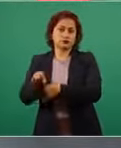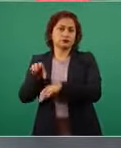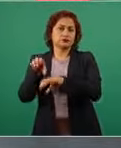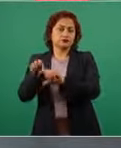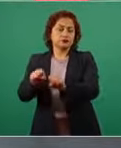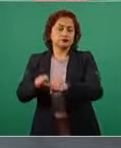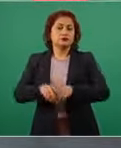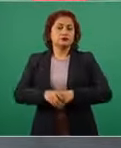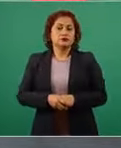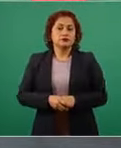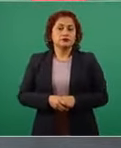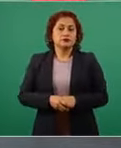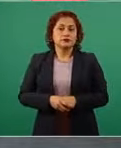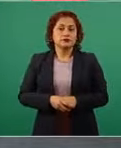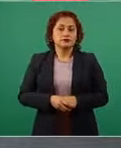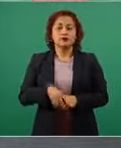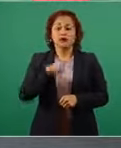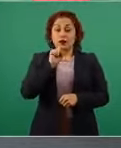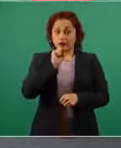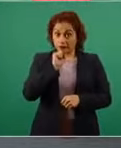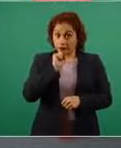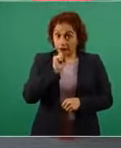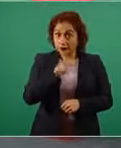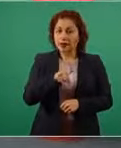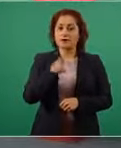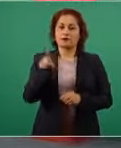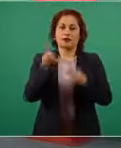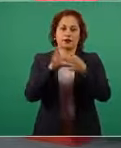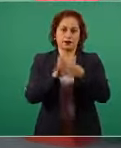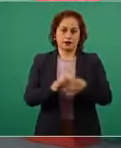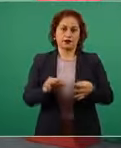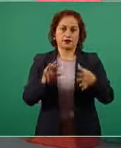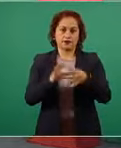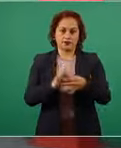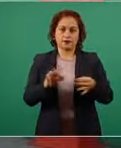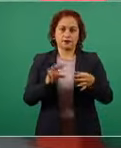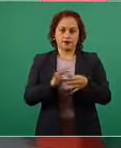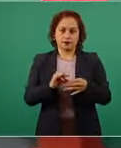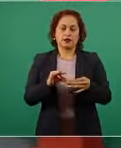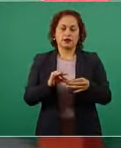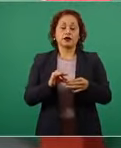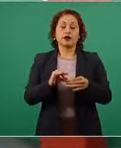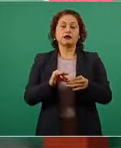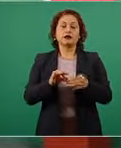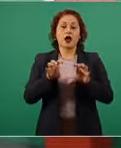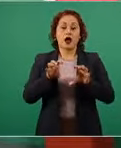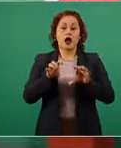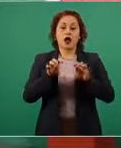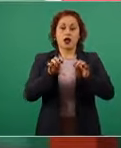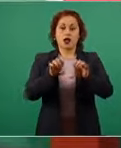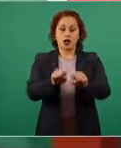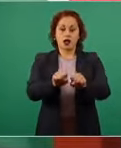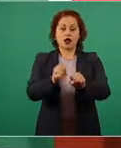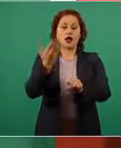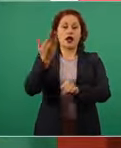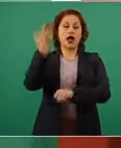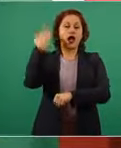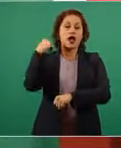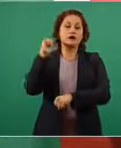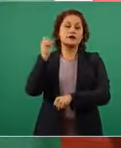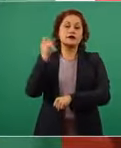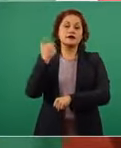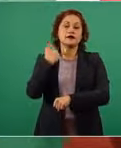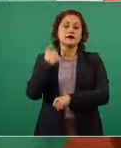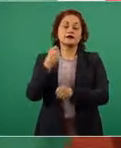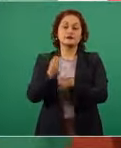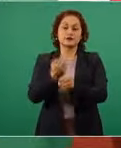agreguen de que está detenido el que era secretario de seguridad